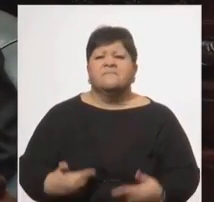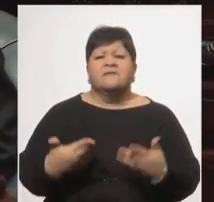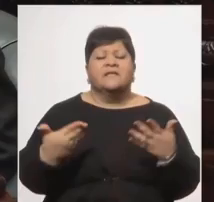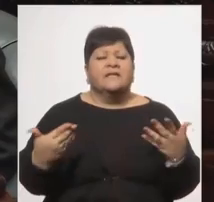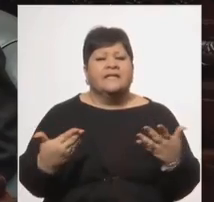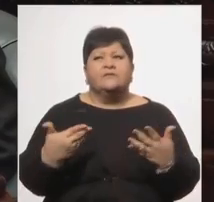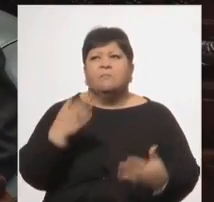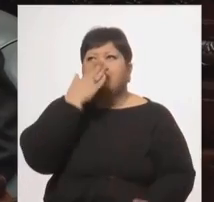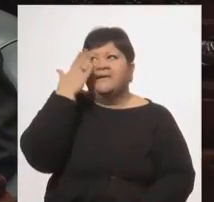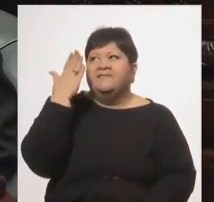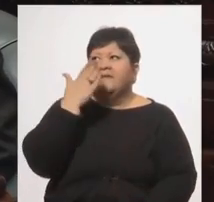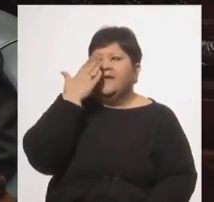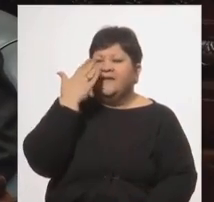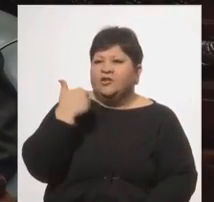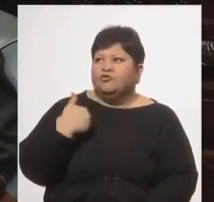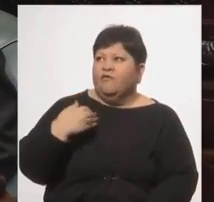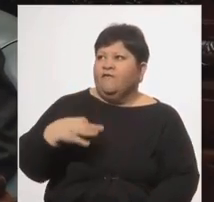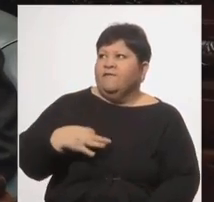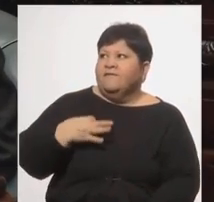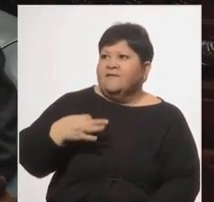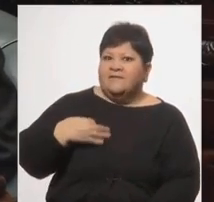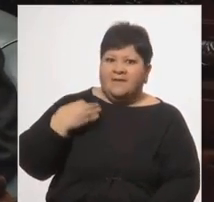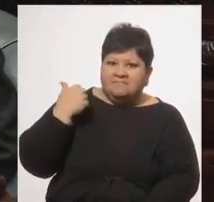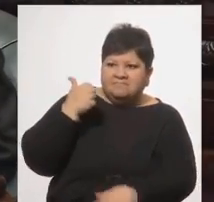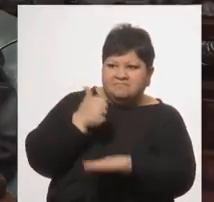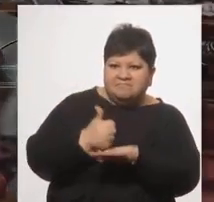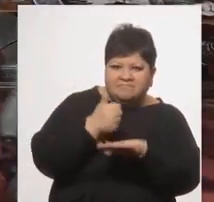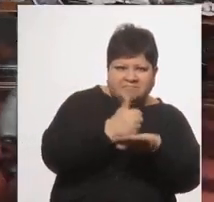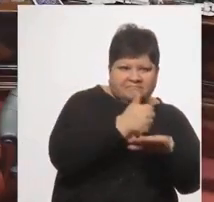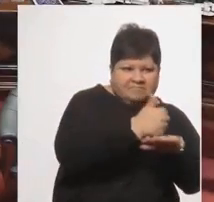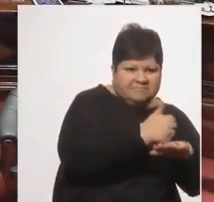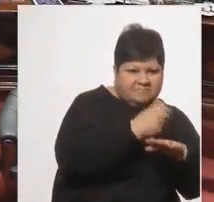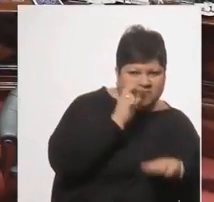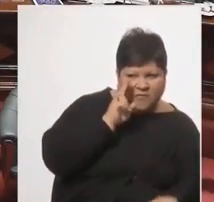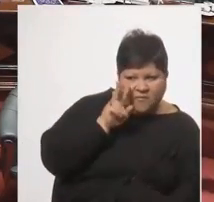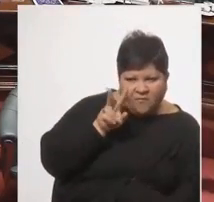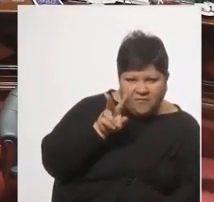vida es haber estado presente en todas esas instancias.